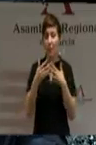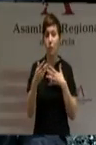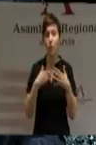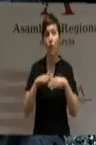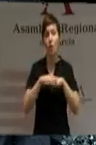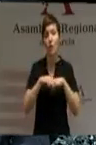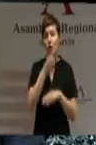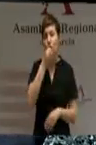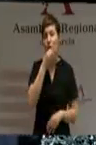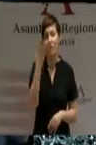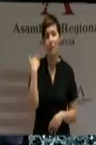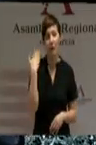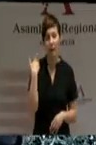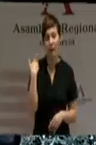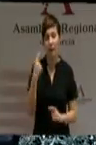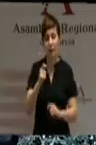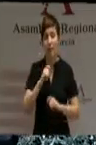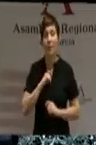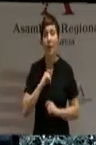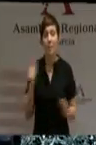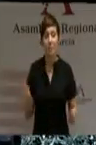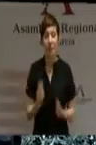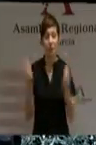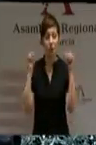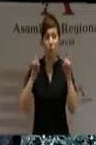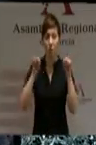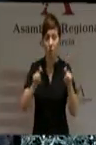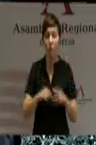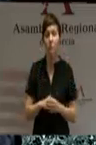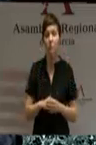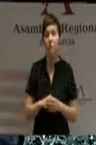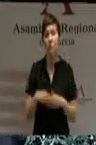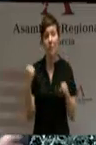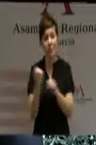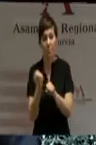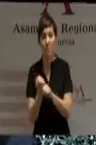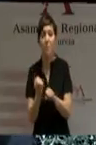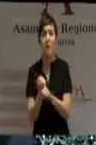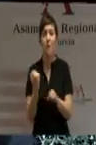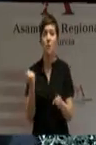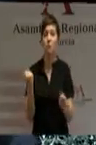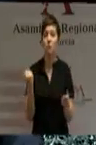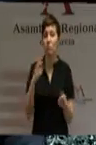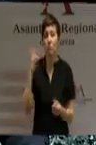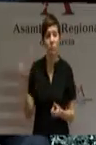Favorecerán, asimismo, la mejora de la educación, la empleabilidad y la capacidad,